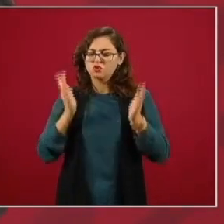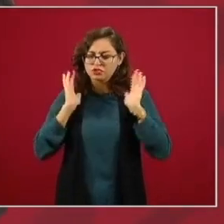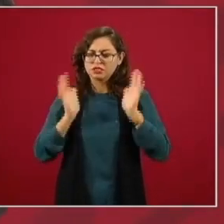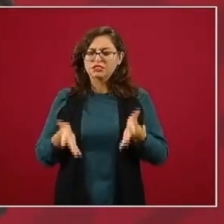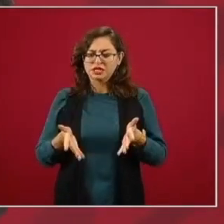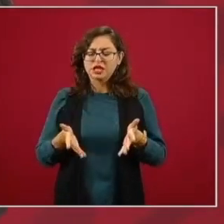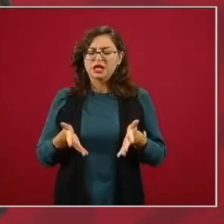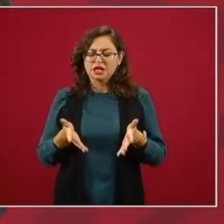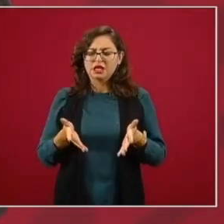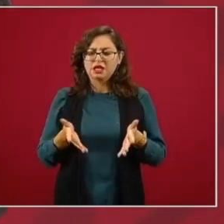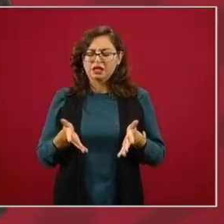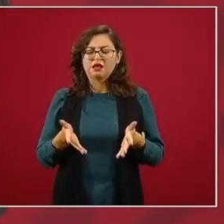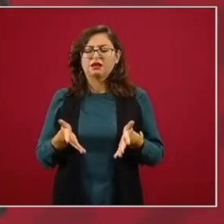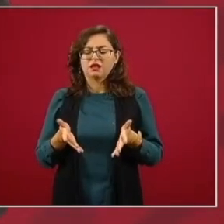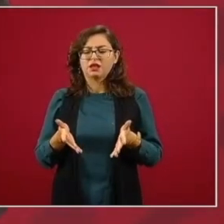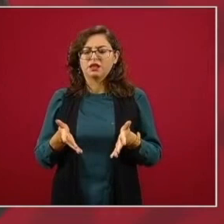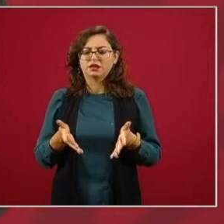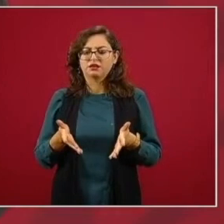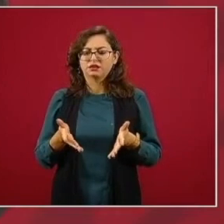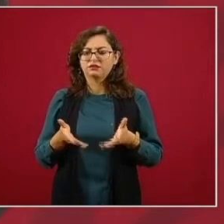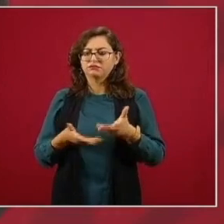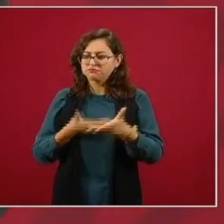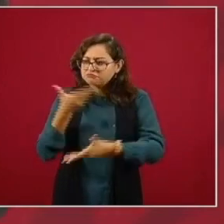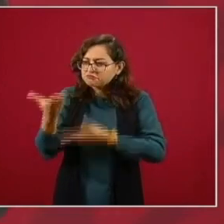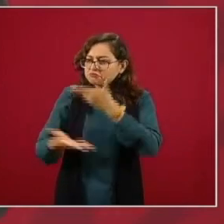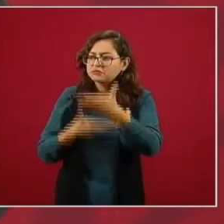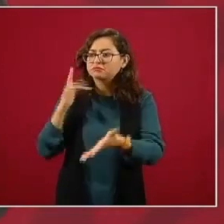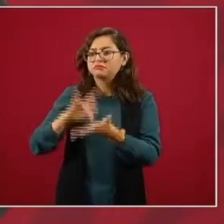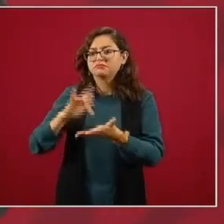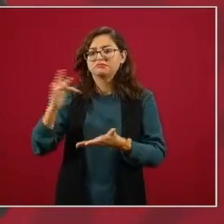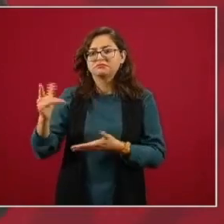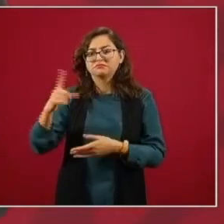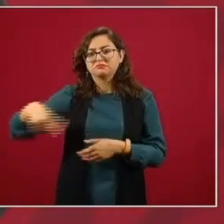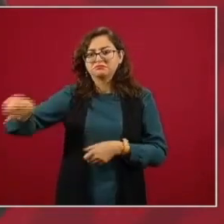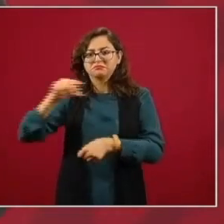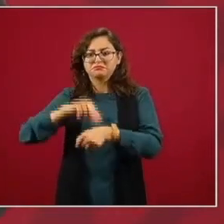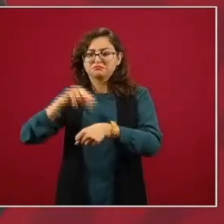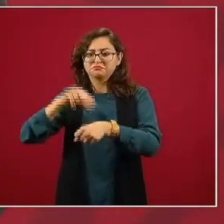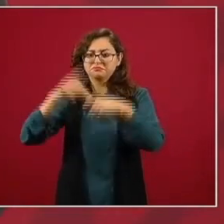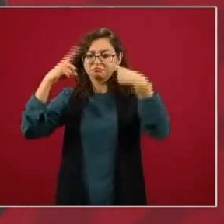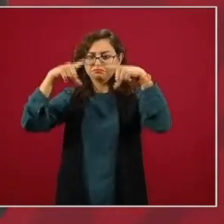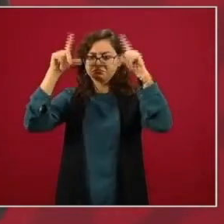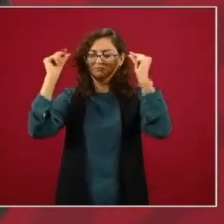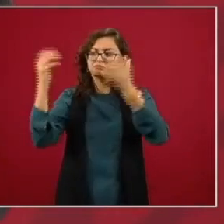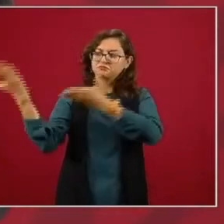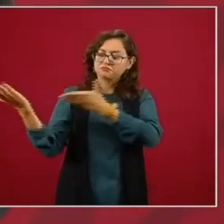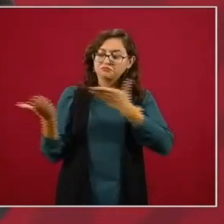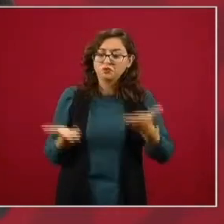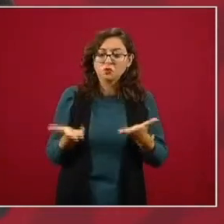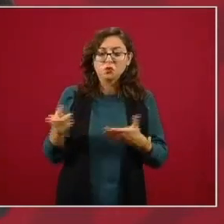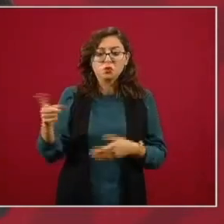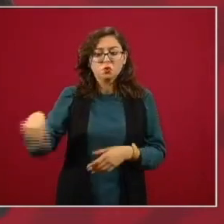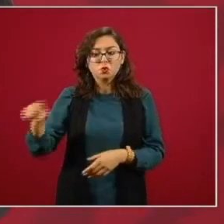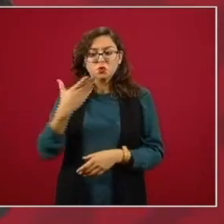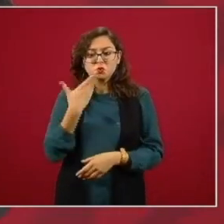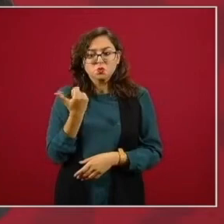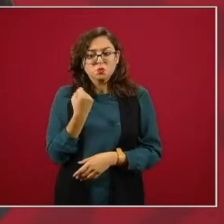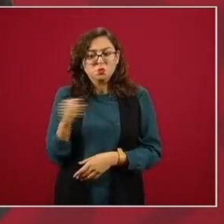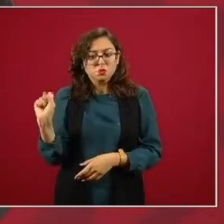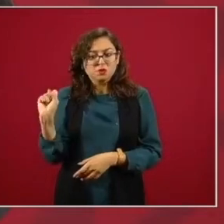este porque nos enviaron médicos y enfermeras también especialistas